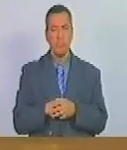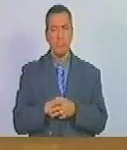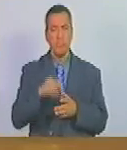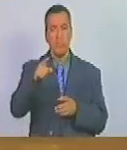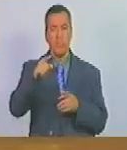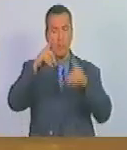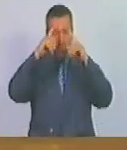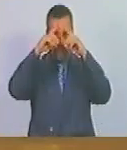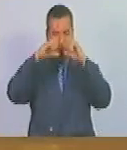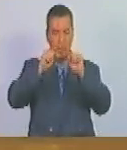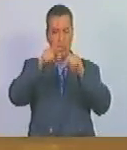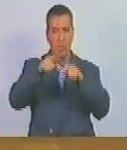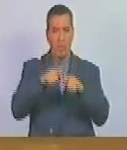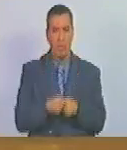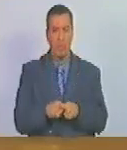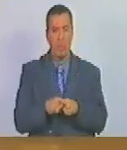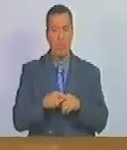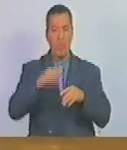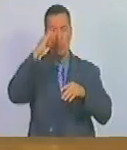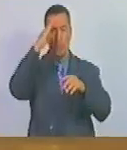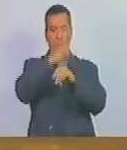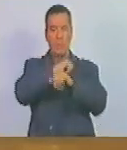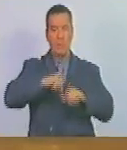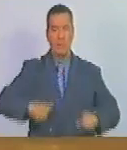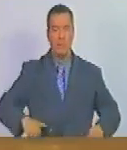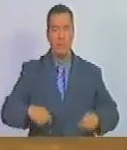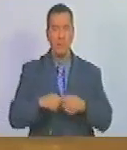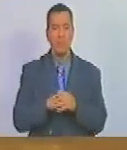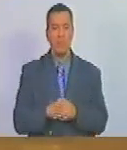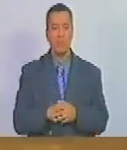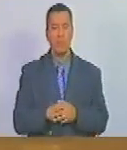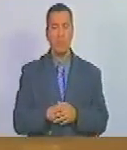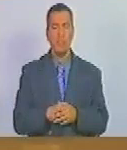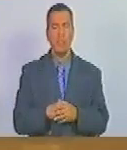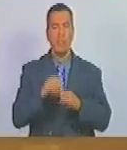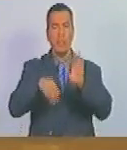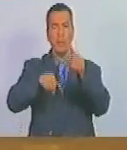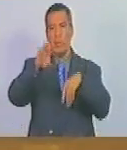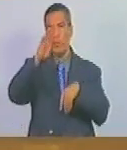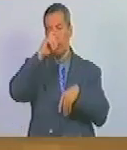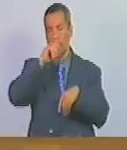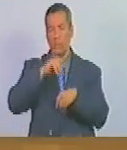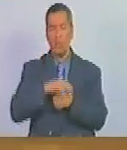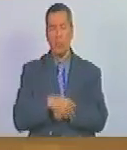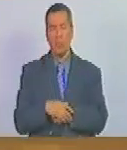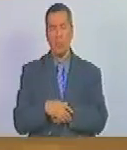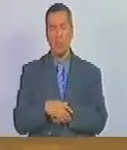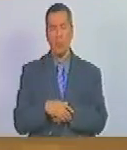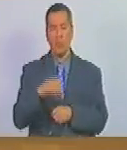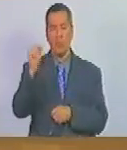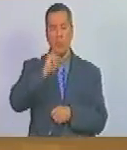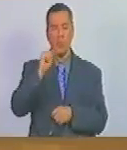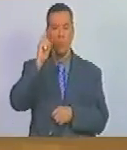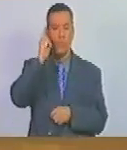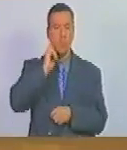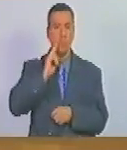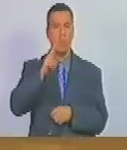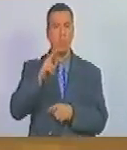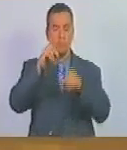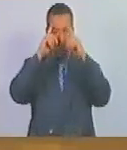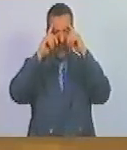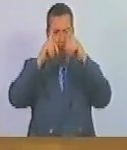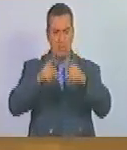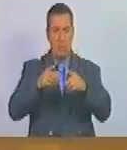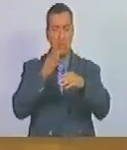carrera como militar. A los 14 años, Bolívar decide